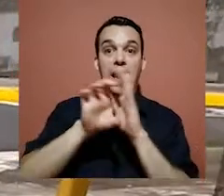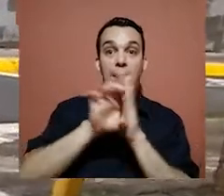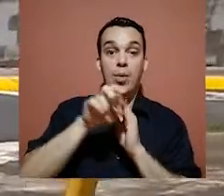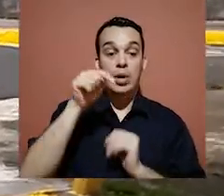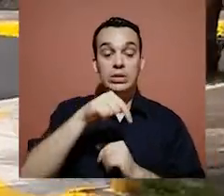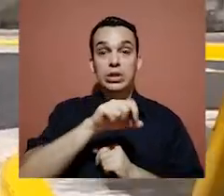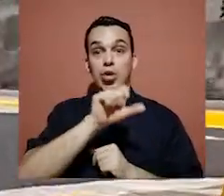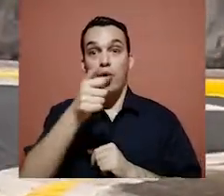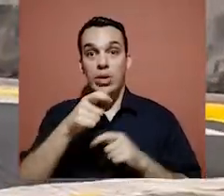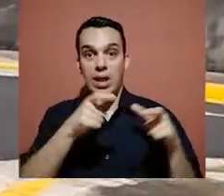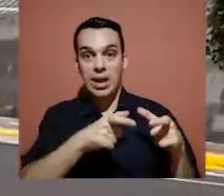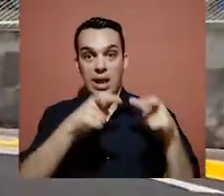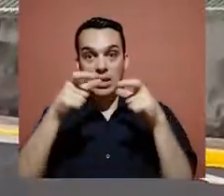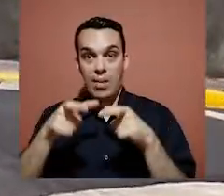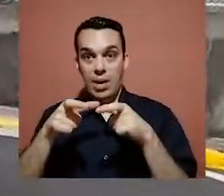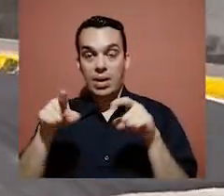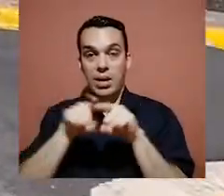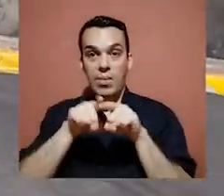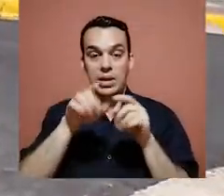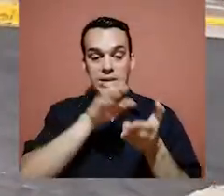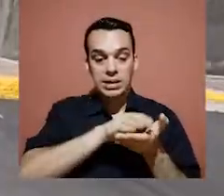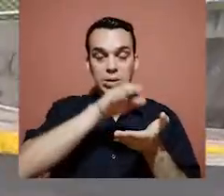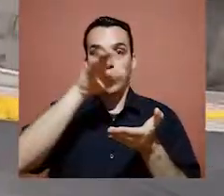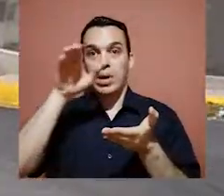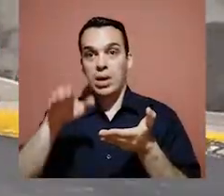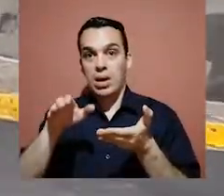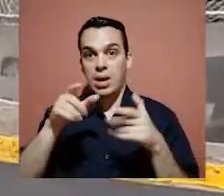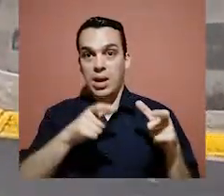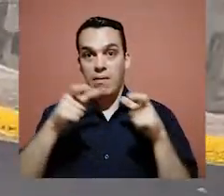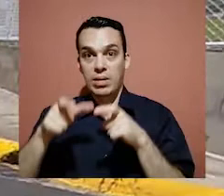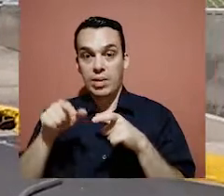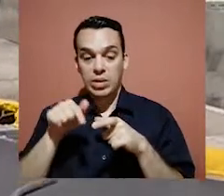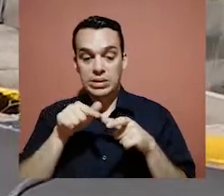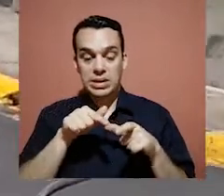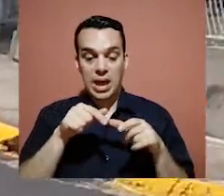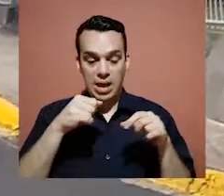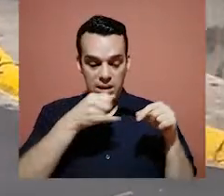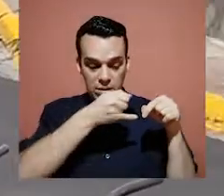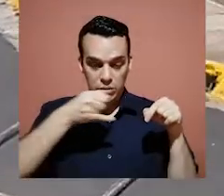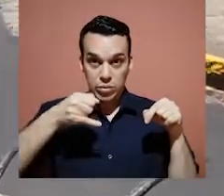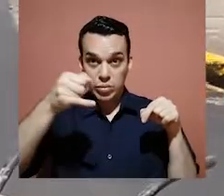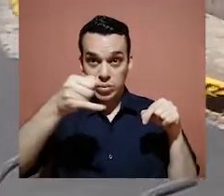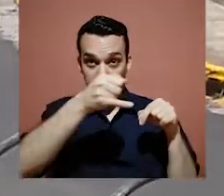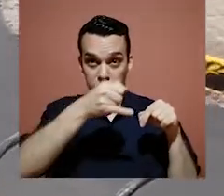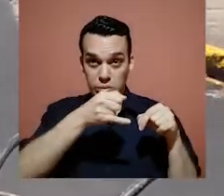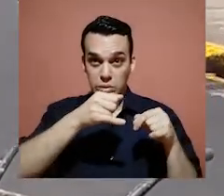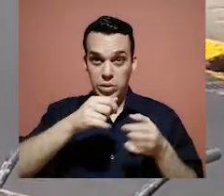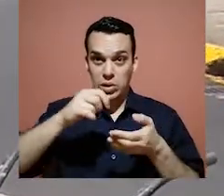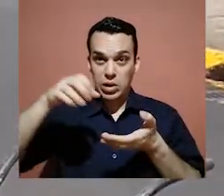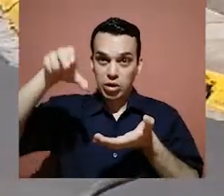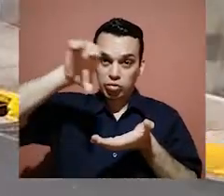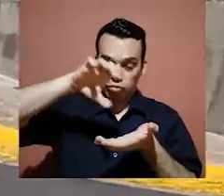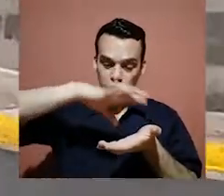Por ejemplo, esta es otra de las tapas que se hace el levantamiento. Esta está recién levantada, recién